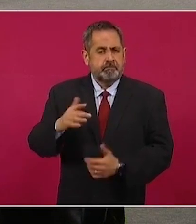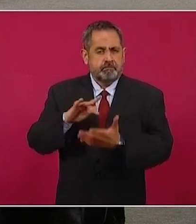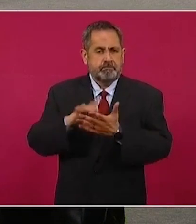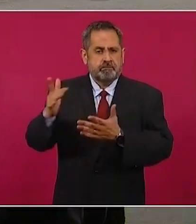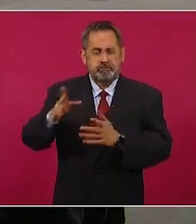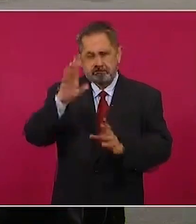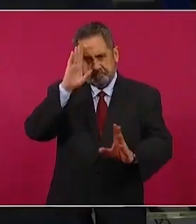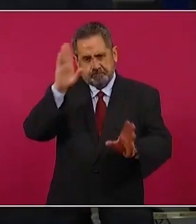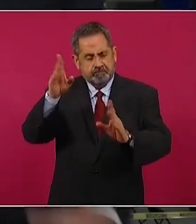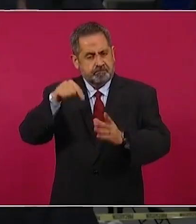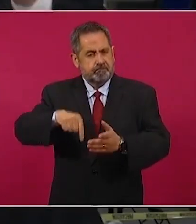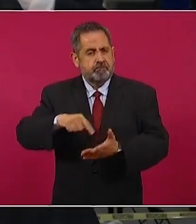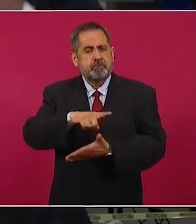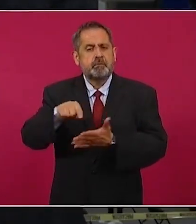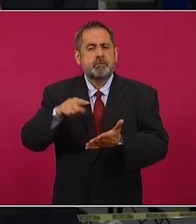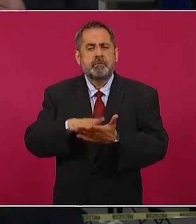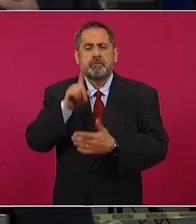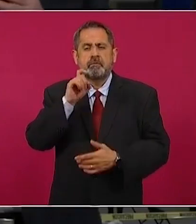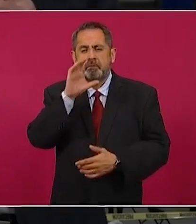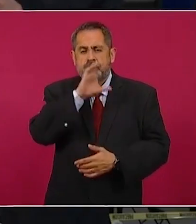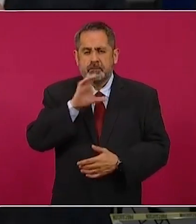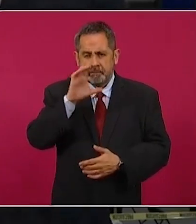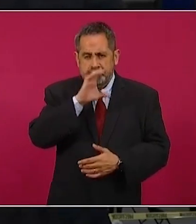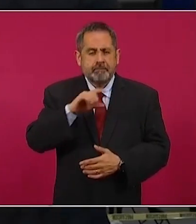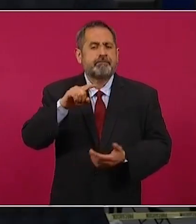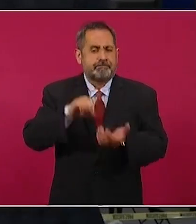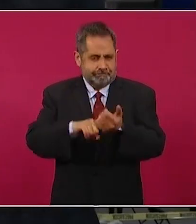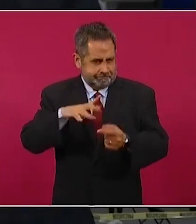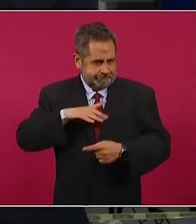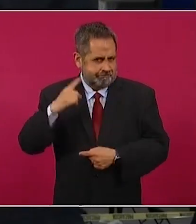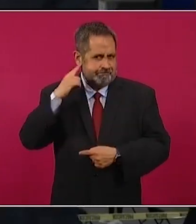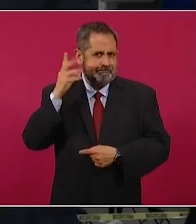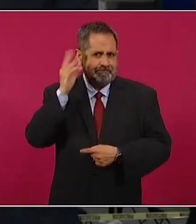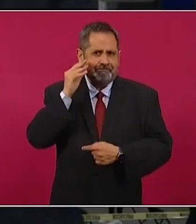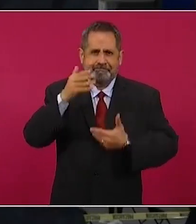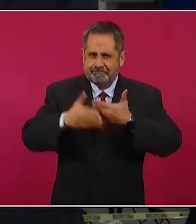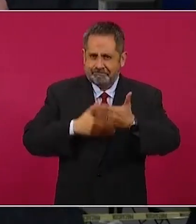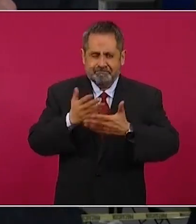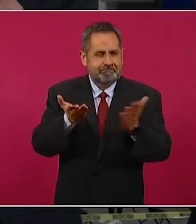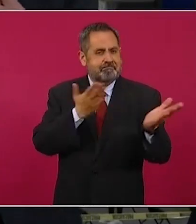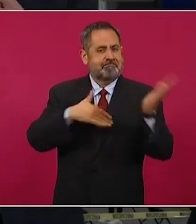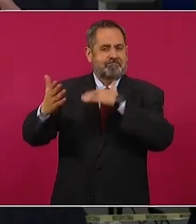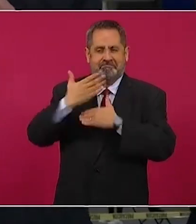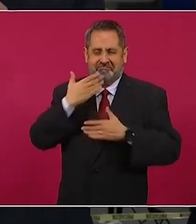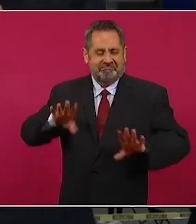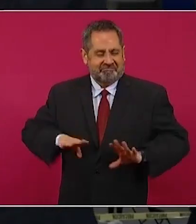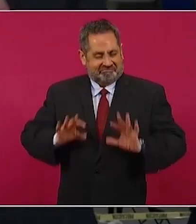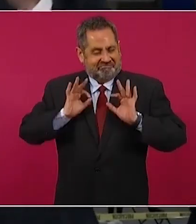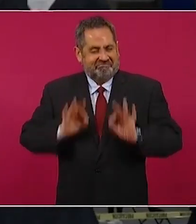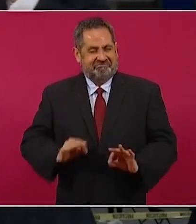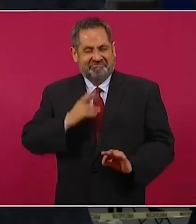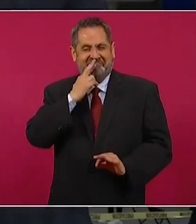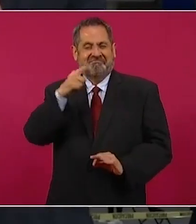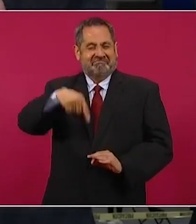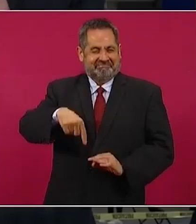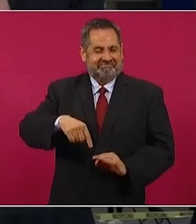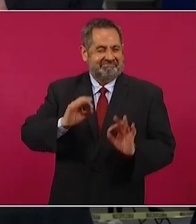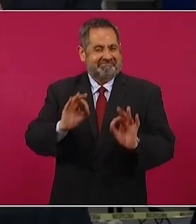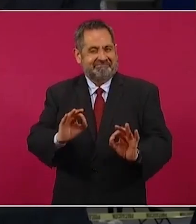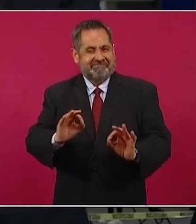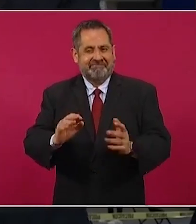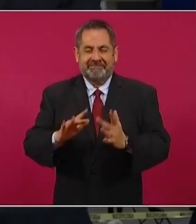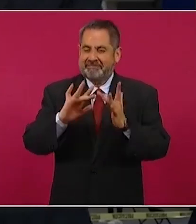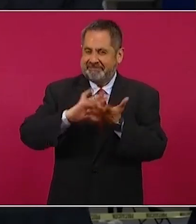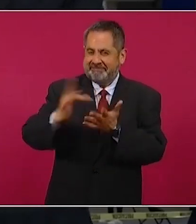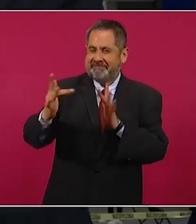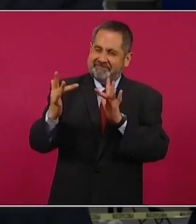desde Aguascalientes. Aquí si hay audio, hay desarrollo y hay bienestar, muchas gracias por acompañarnos a